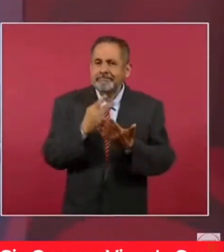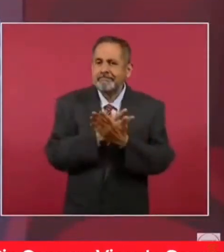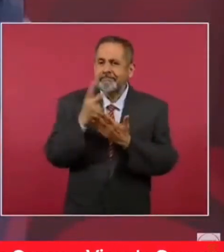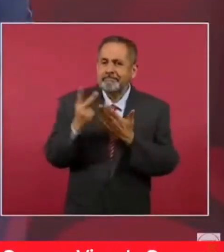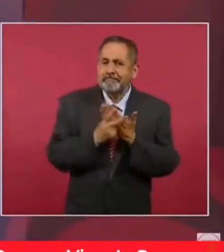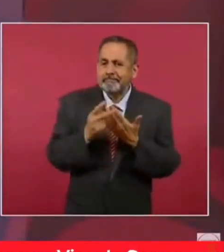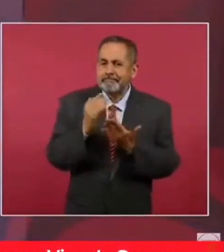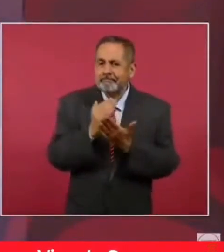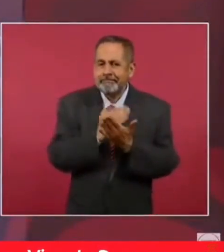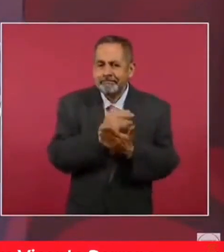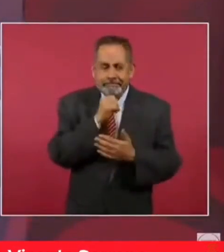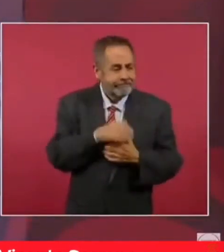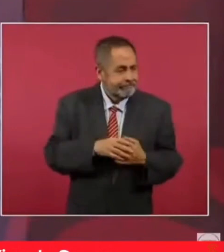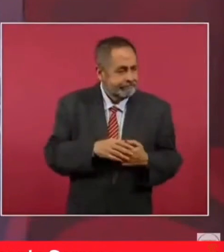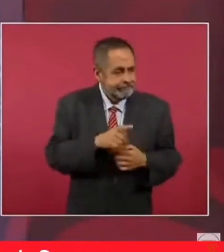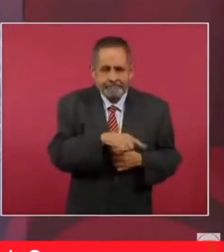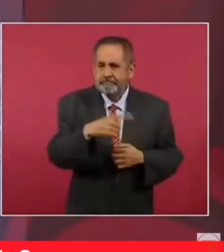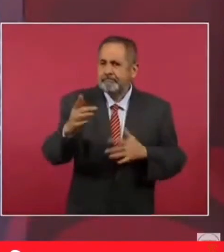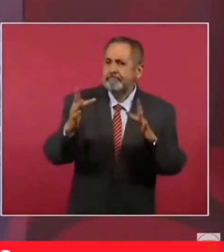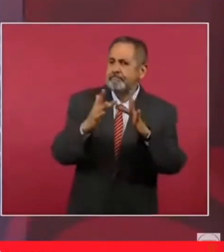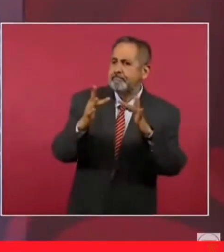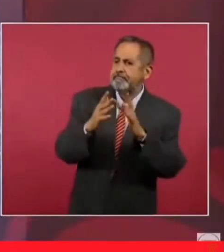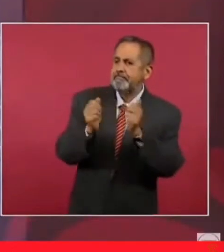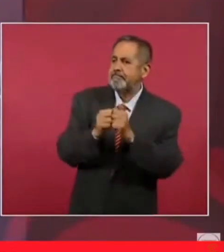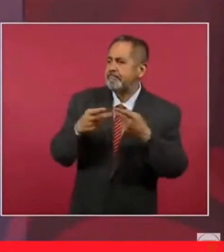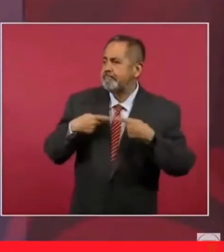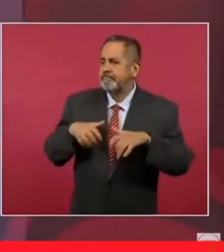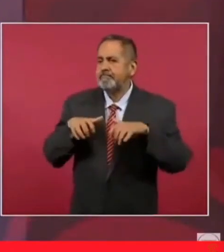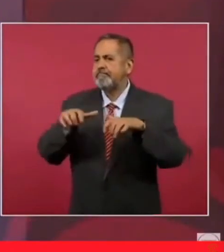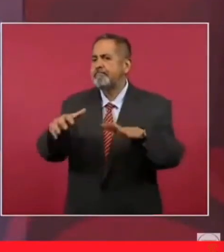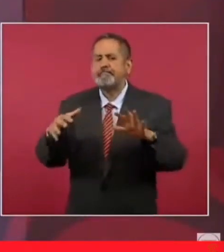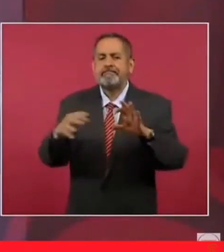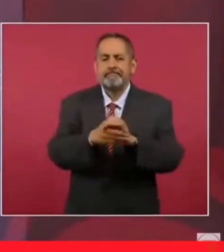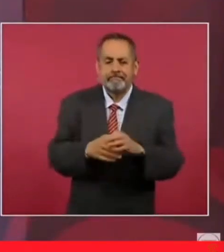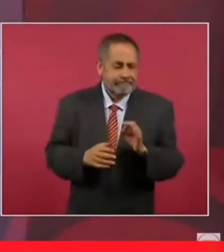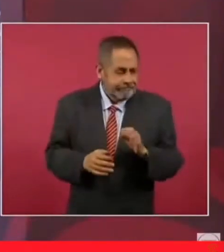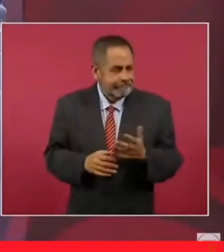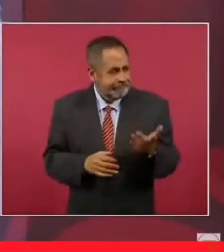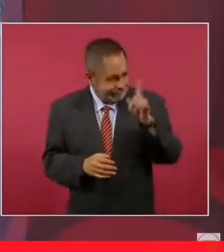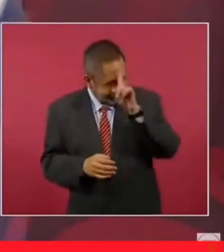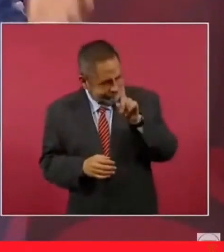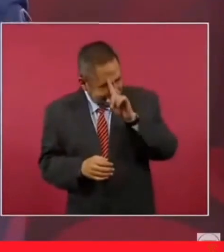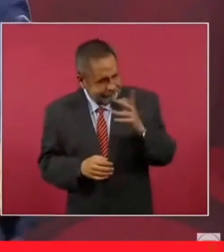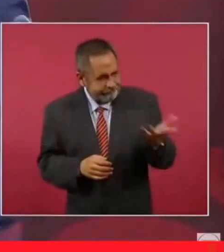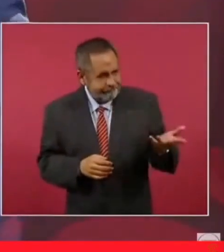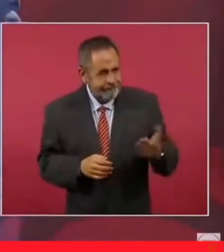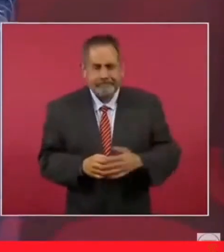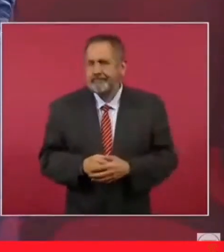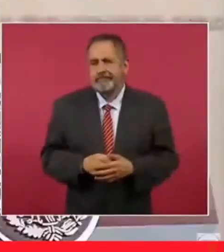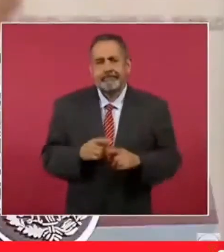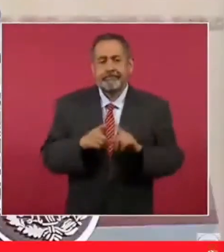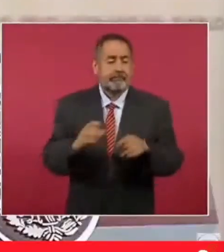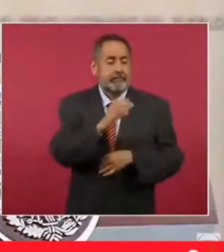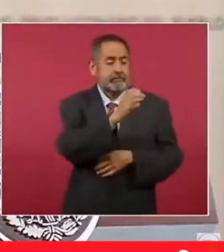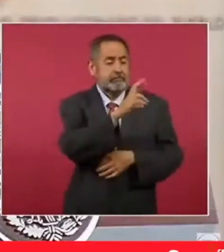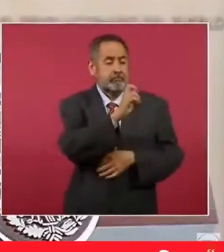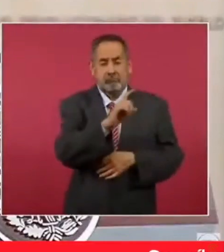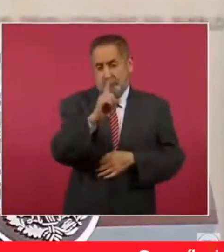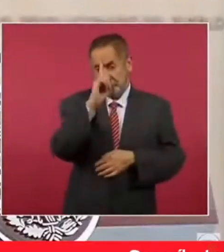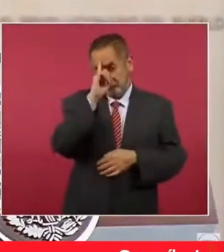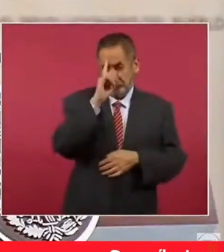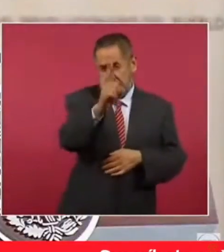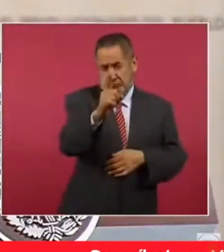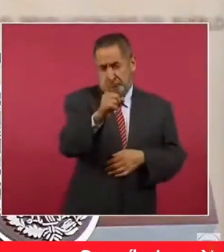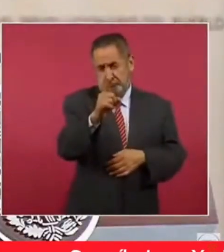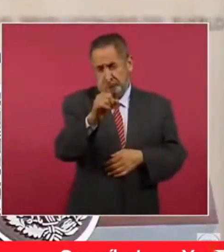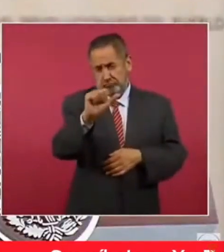que le hablen al pueblo, no lo que hace Crill, te hablo a ti, Andrés Manuel,